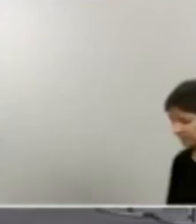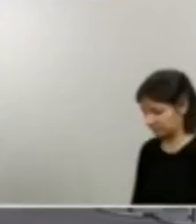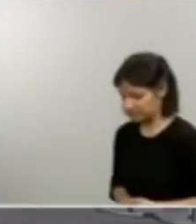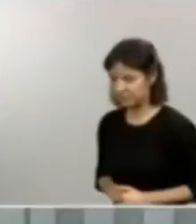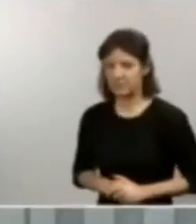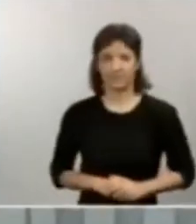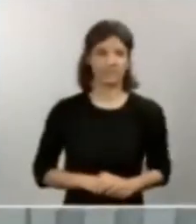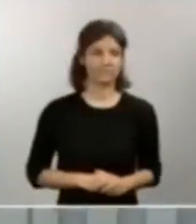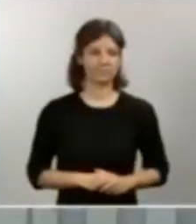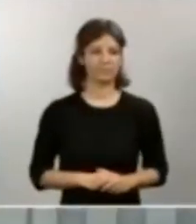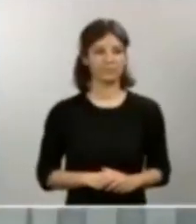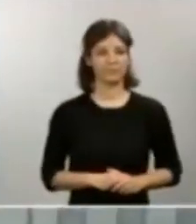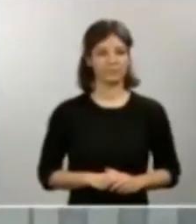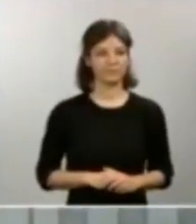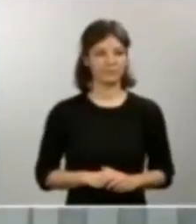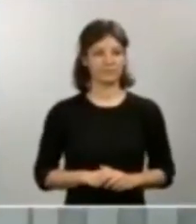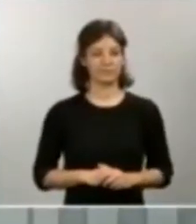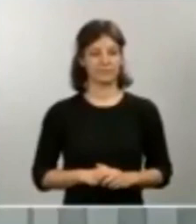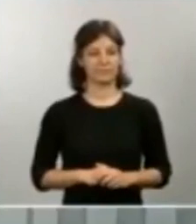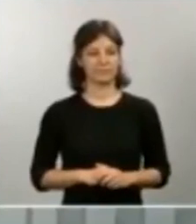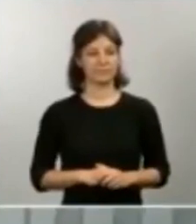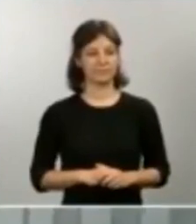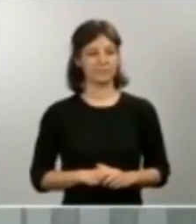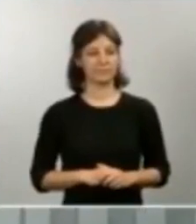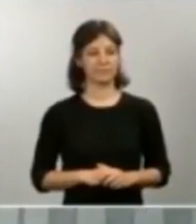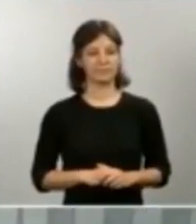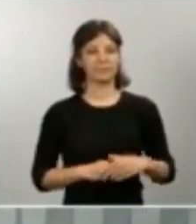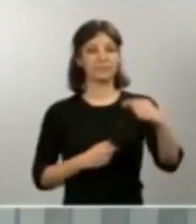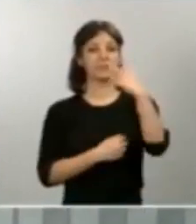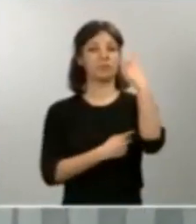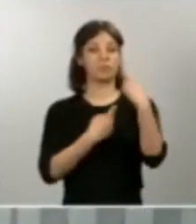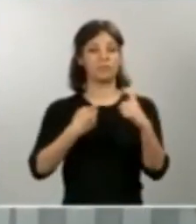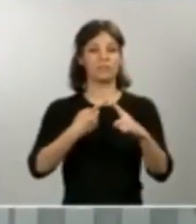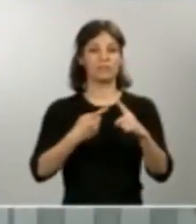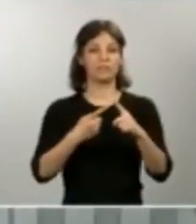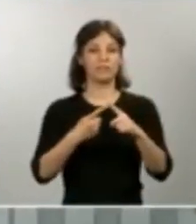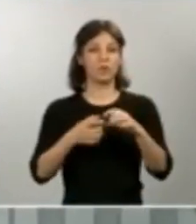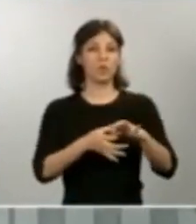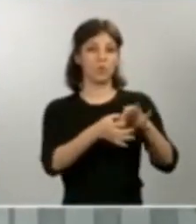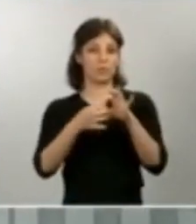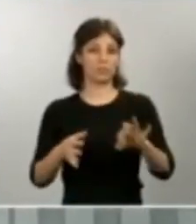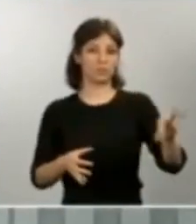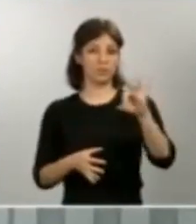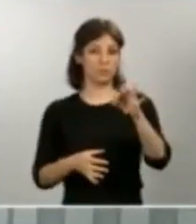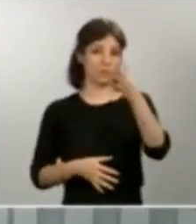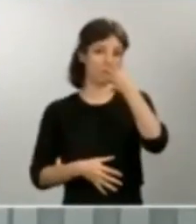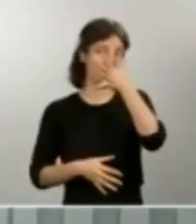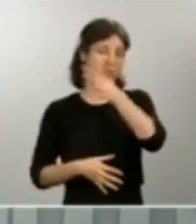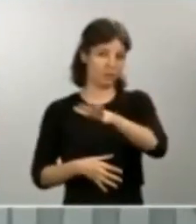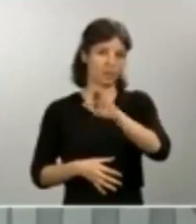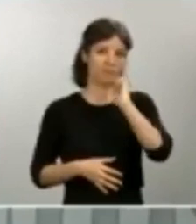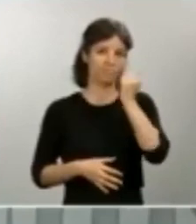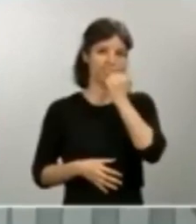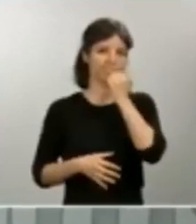Respecto a la denuncia de querella formalizada por Unidas Podemos en relación a una supuesta organización